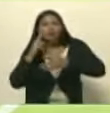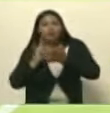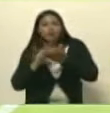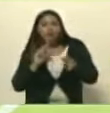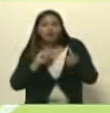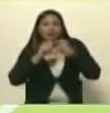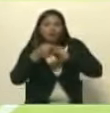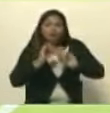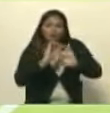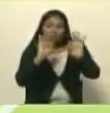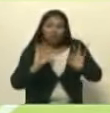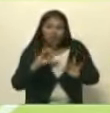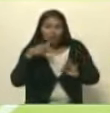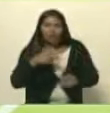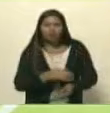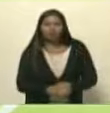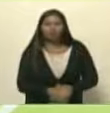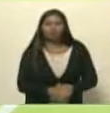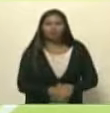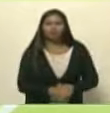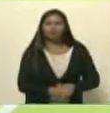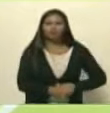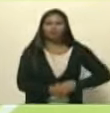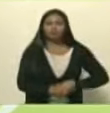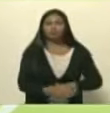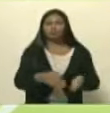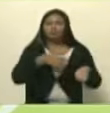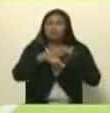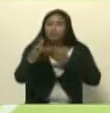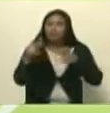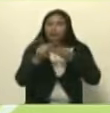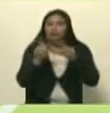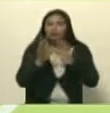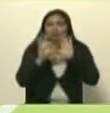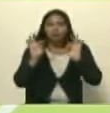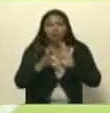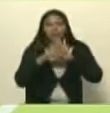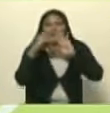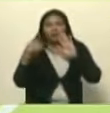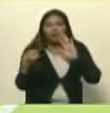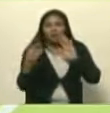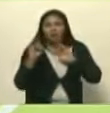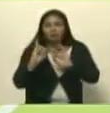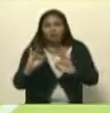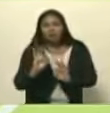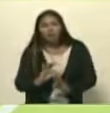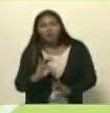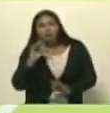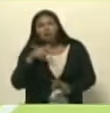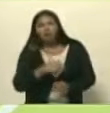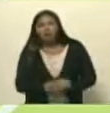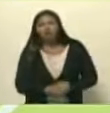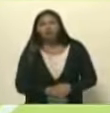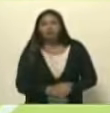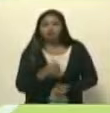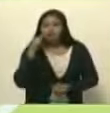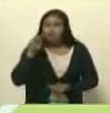transformar para garantizar el derecho de resistir al golpe es un derecho